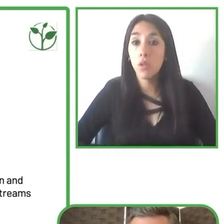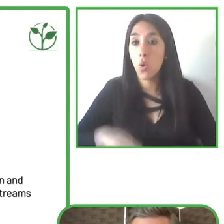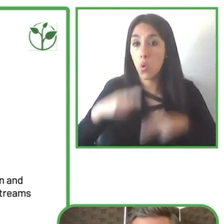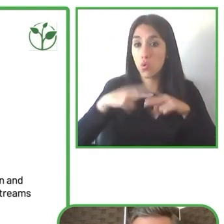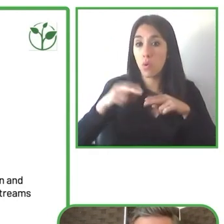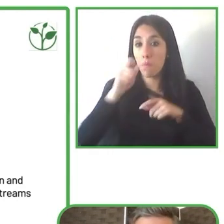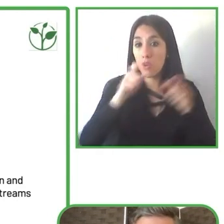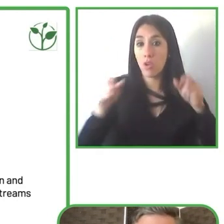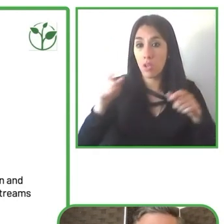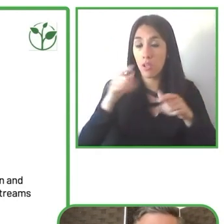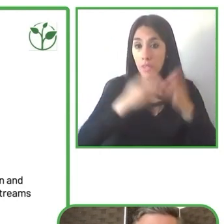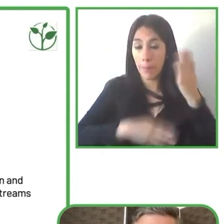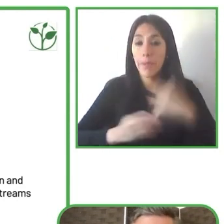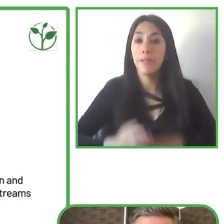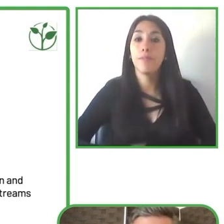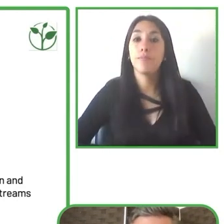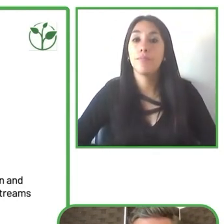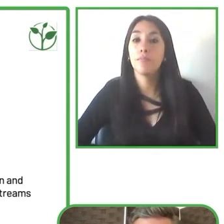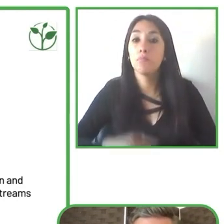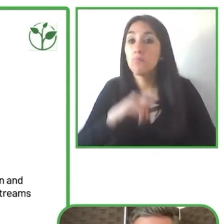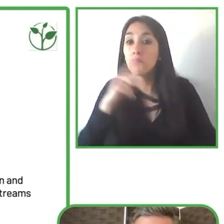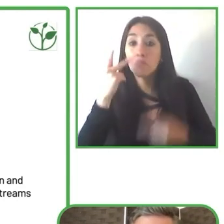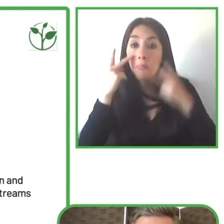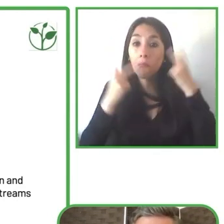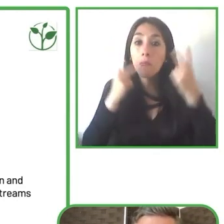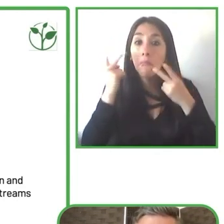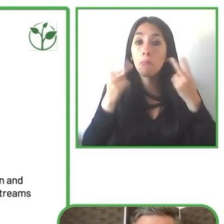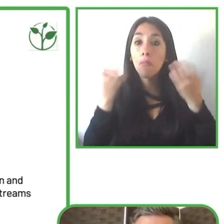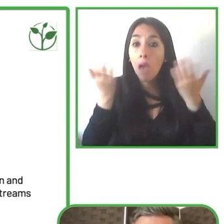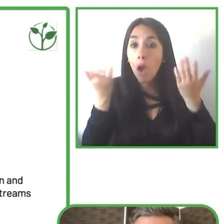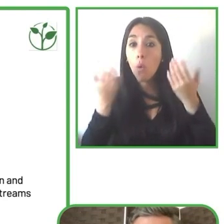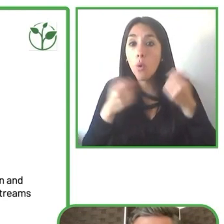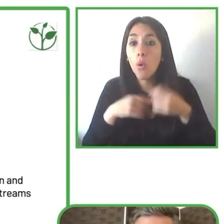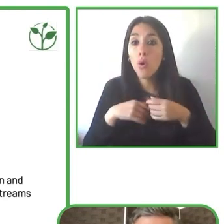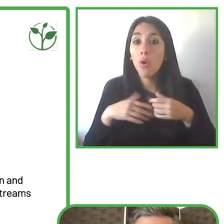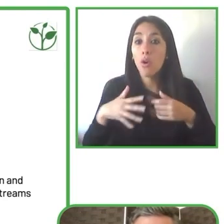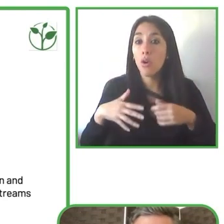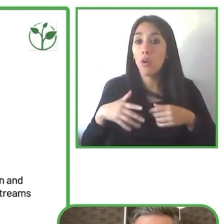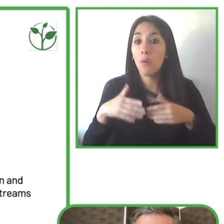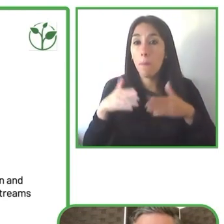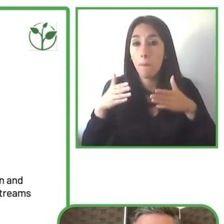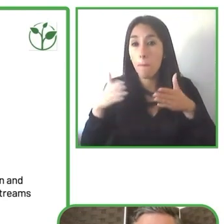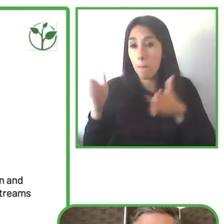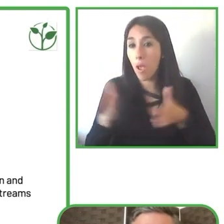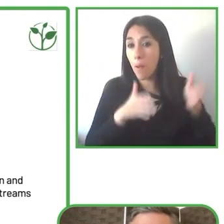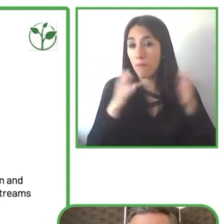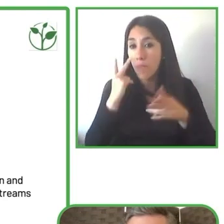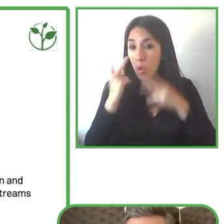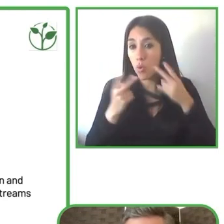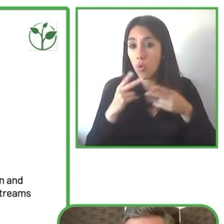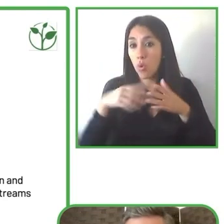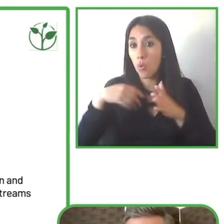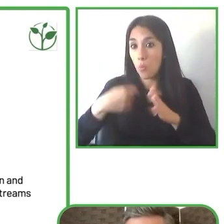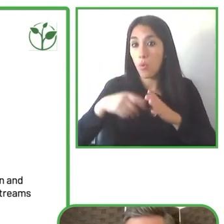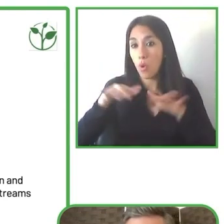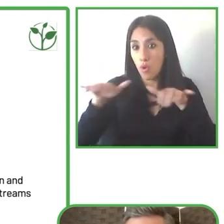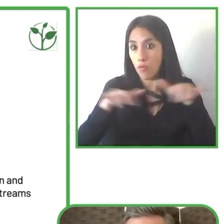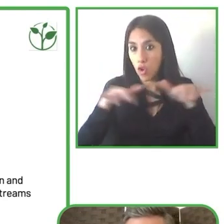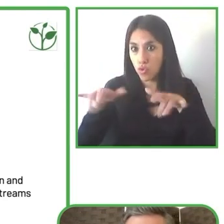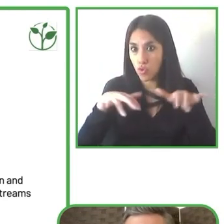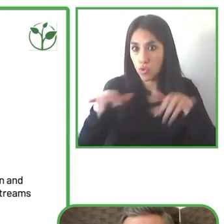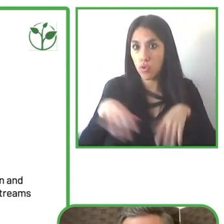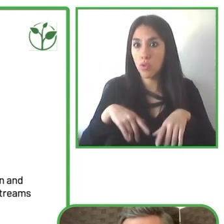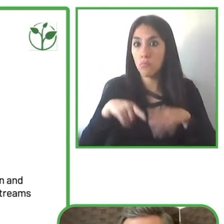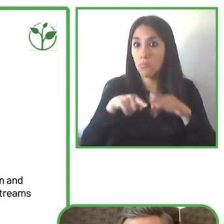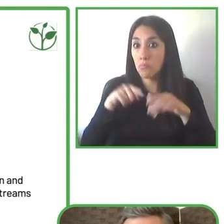sido el recorrido del cliente en sus sitios web y cómo hacerlo accesible y tener estos filtros